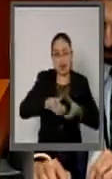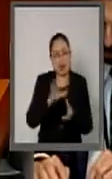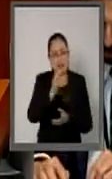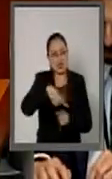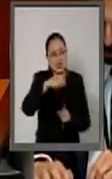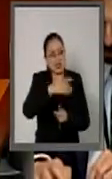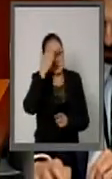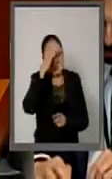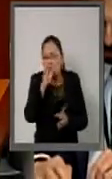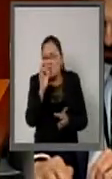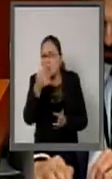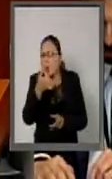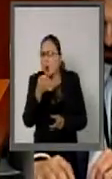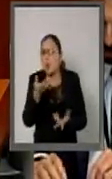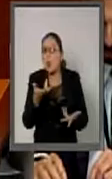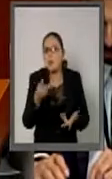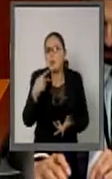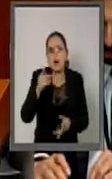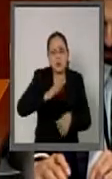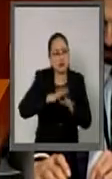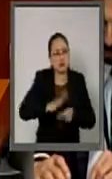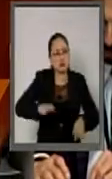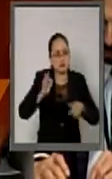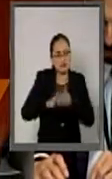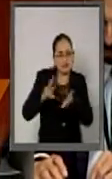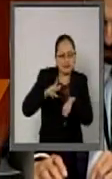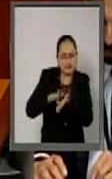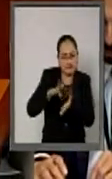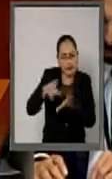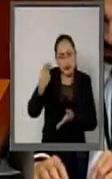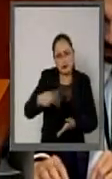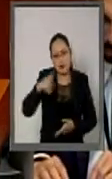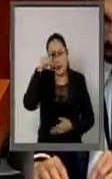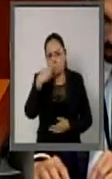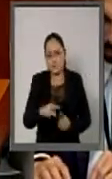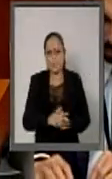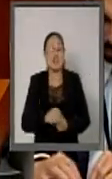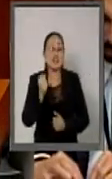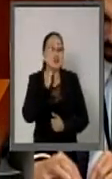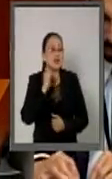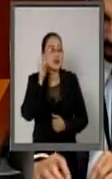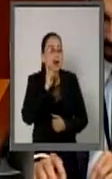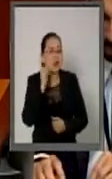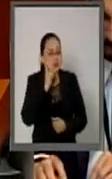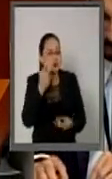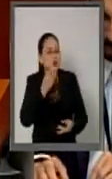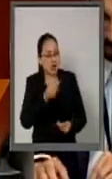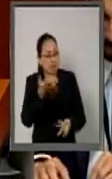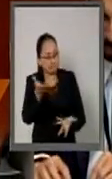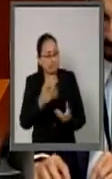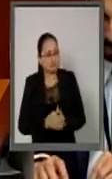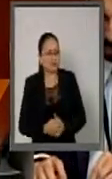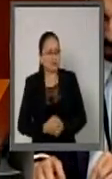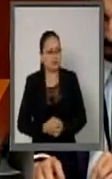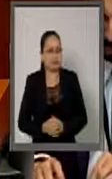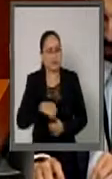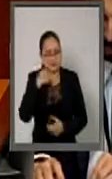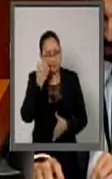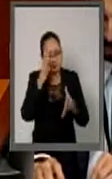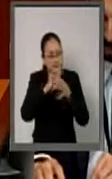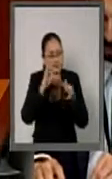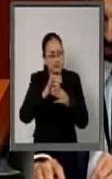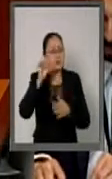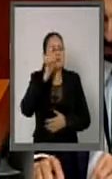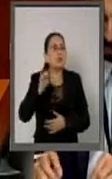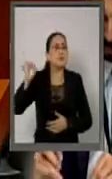mucho, sin embargo, aporta mucho a México. Por cierto, senadora, le comento que el día de